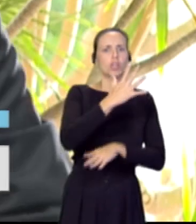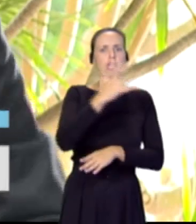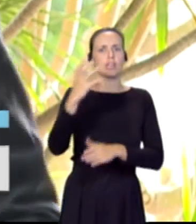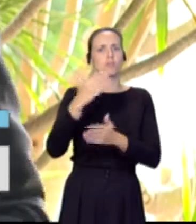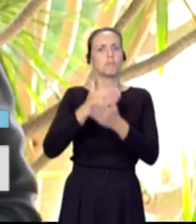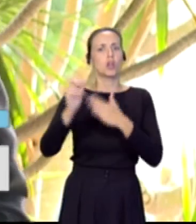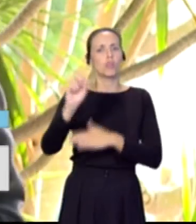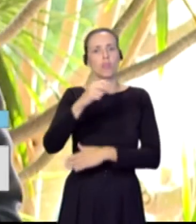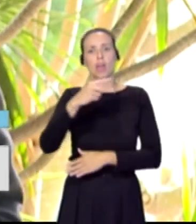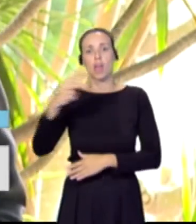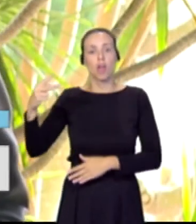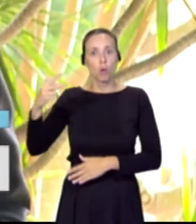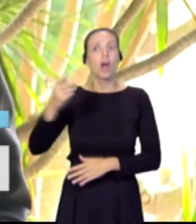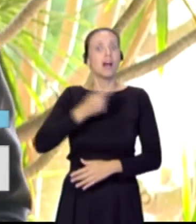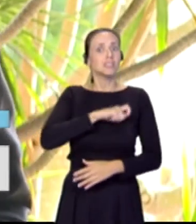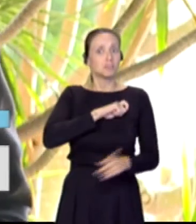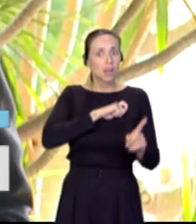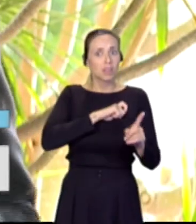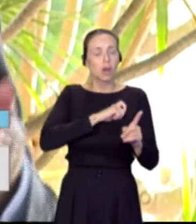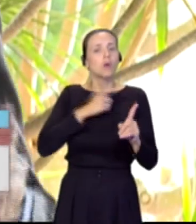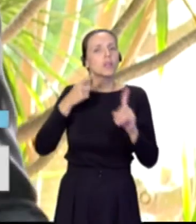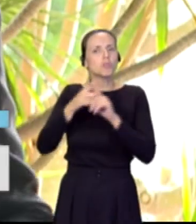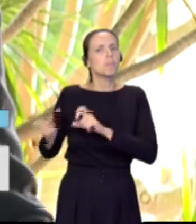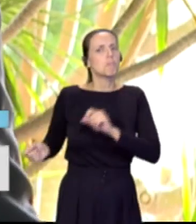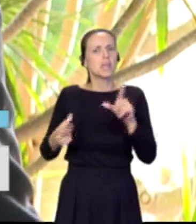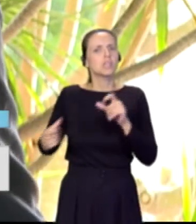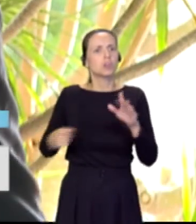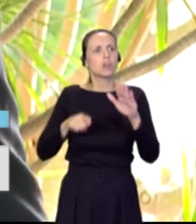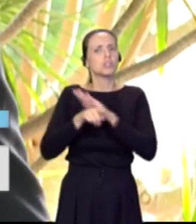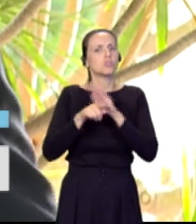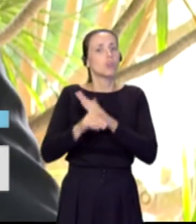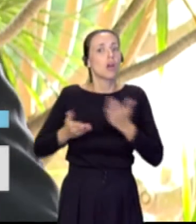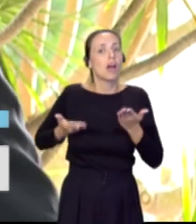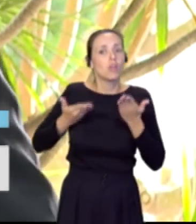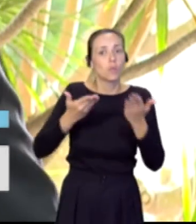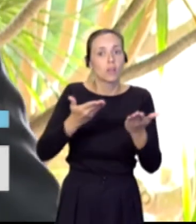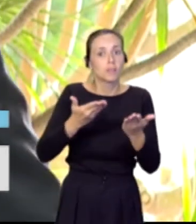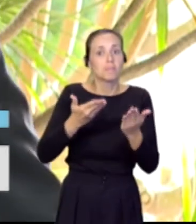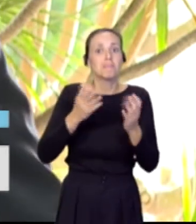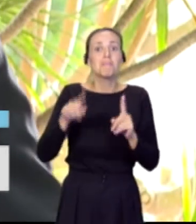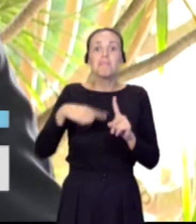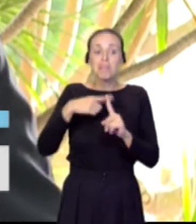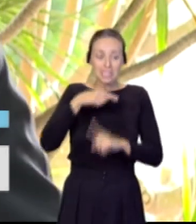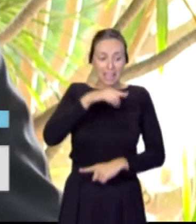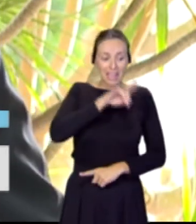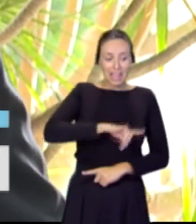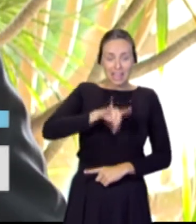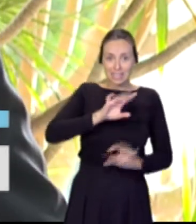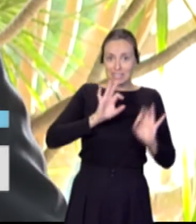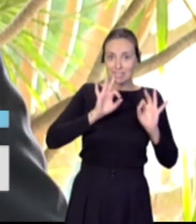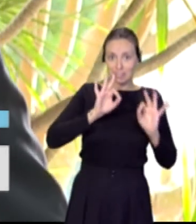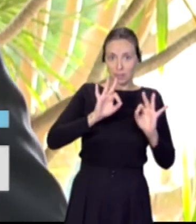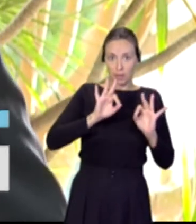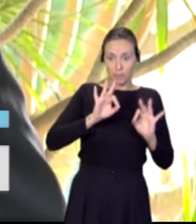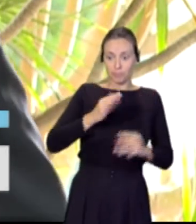para ayudar a la gestión de migraciones. Y aquí, en Canarias en particular, sólo el marzo de este año,